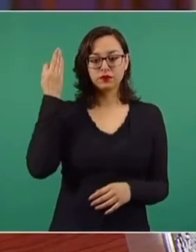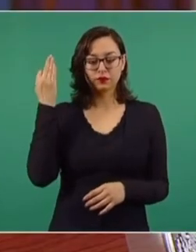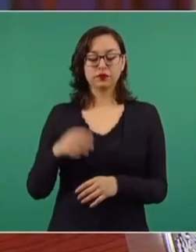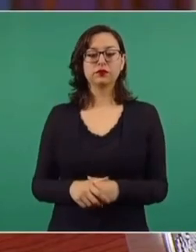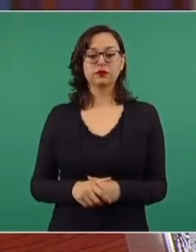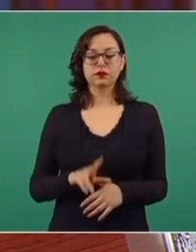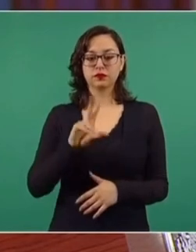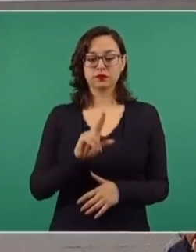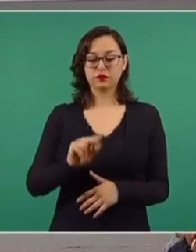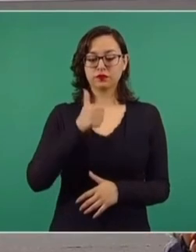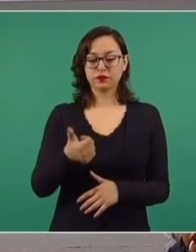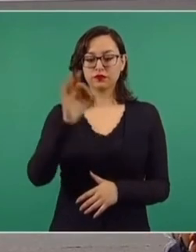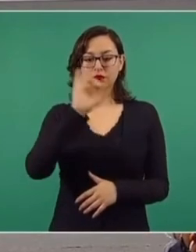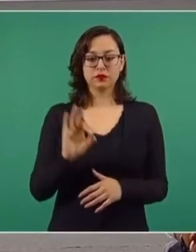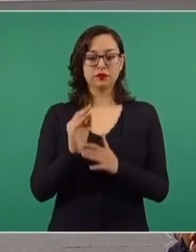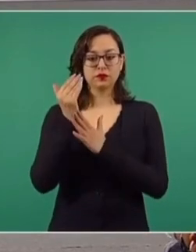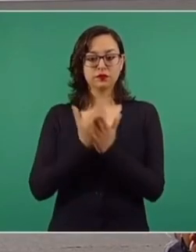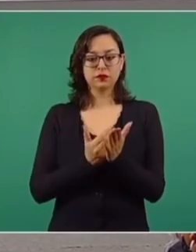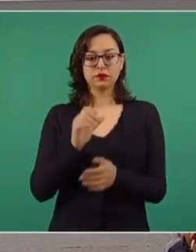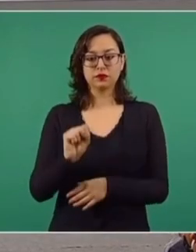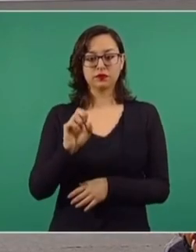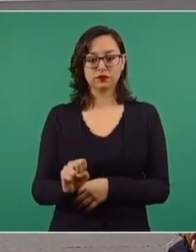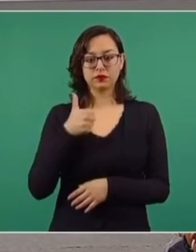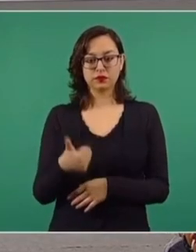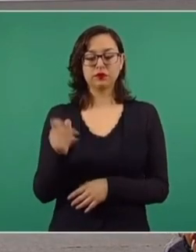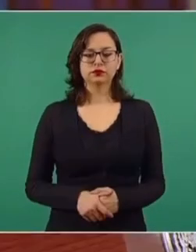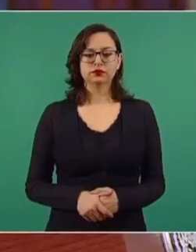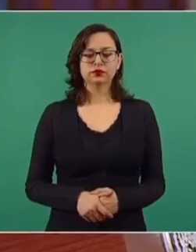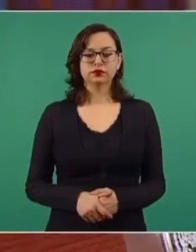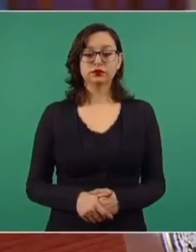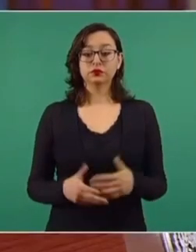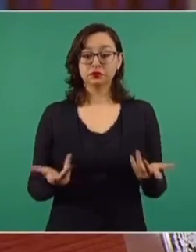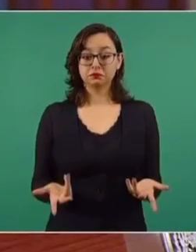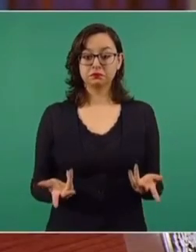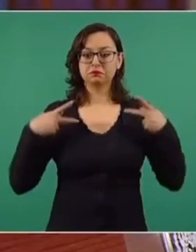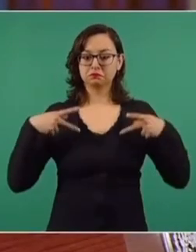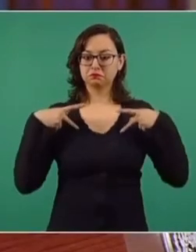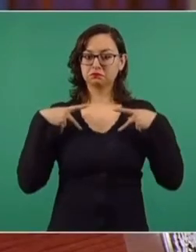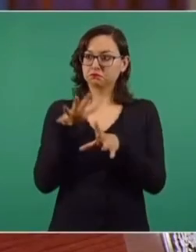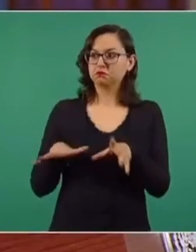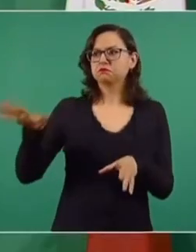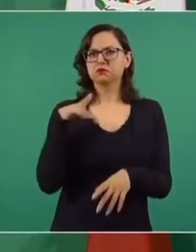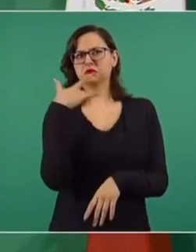de 86 por ciento a 66 por ciento. Esto es percepción.